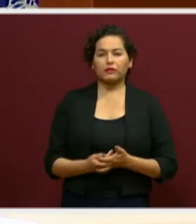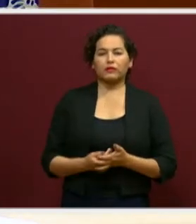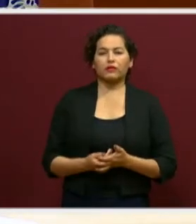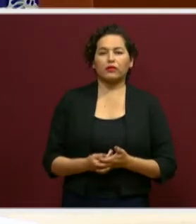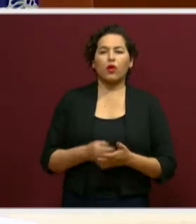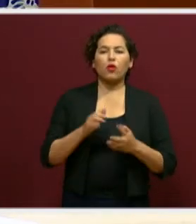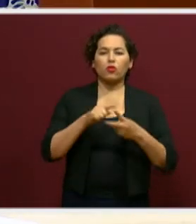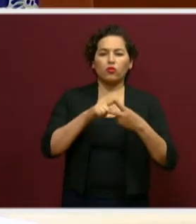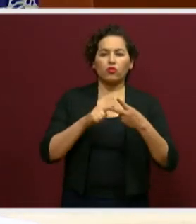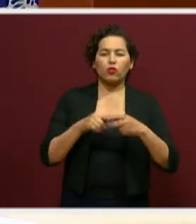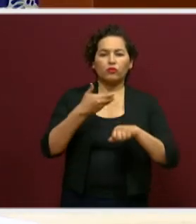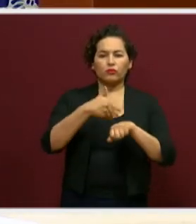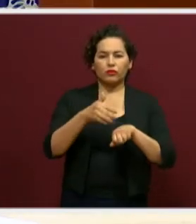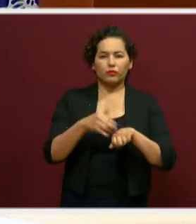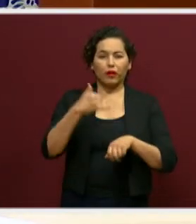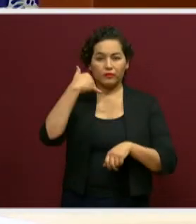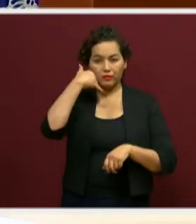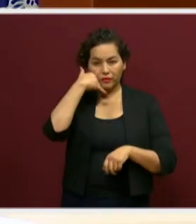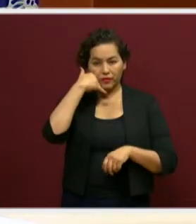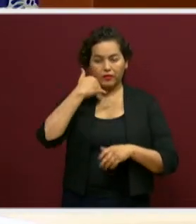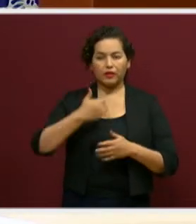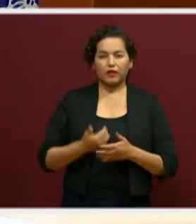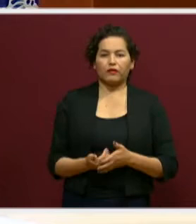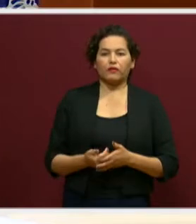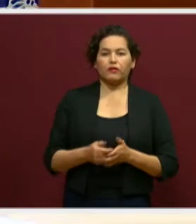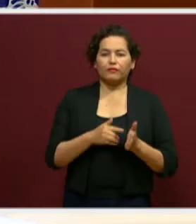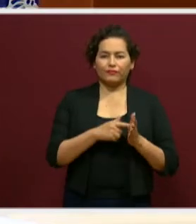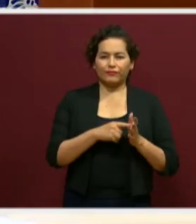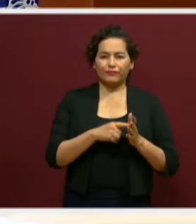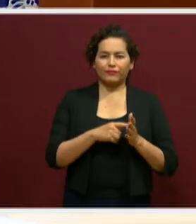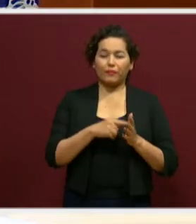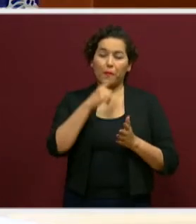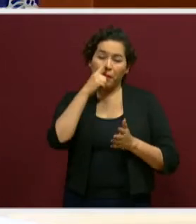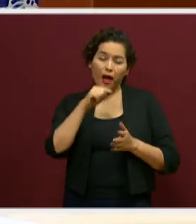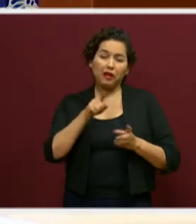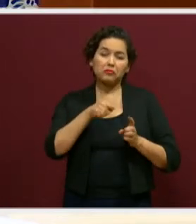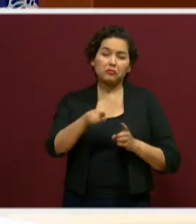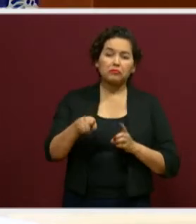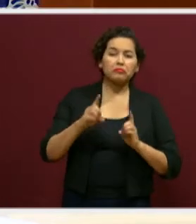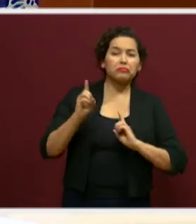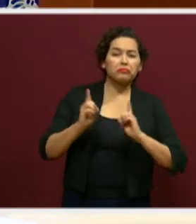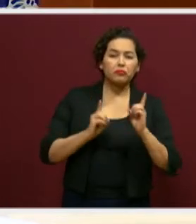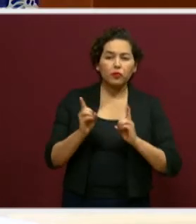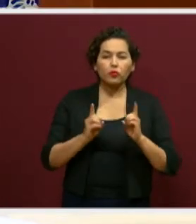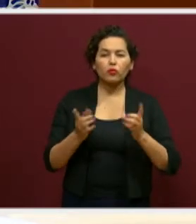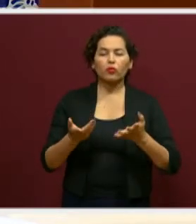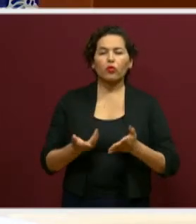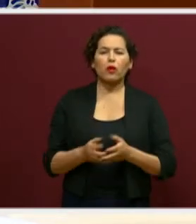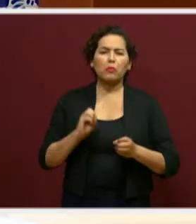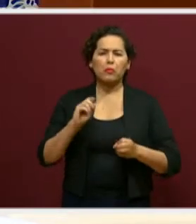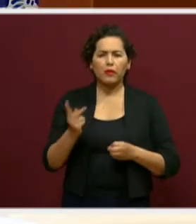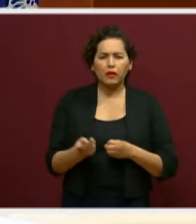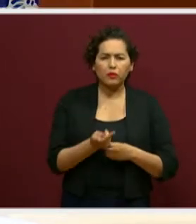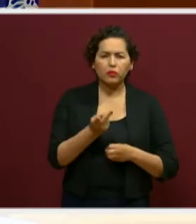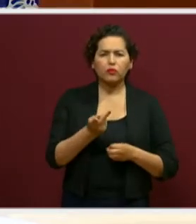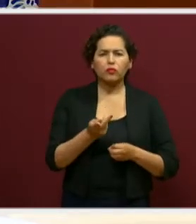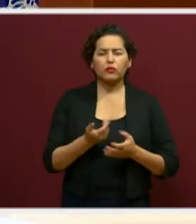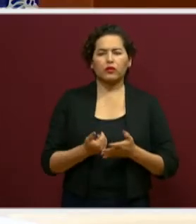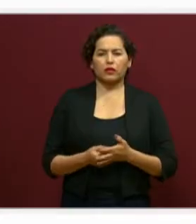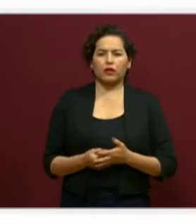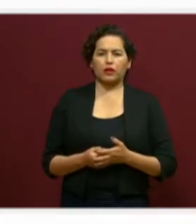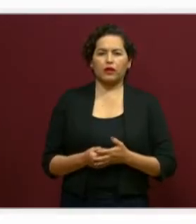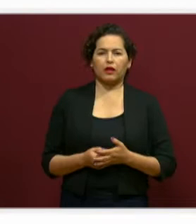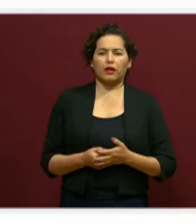números telefónicos que la dependencia pone a su disposición para cualquier duda, para si tiene alguna pregunta, alguna situación